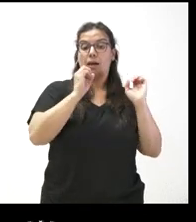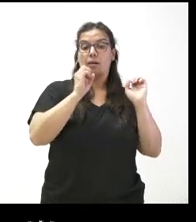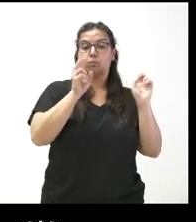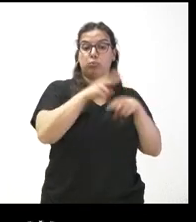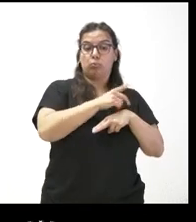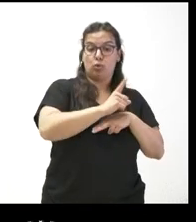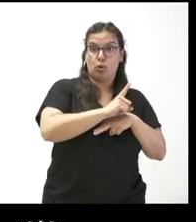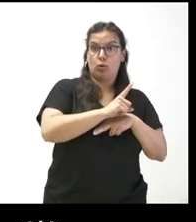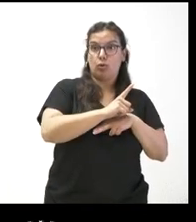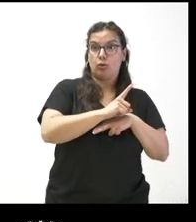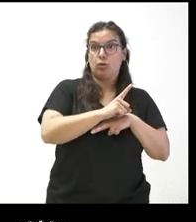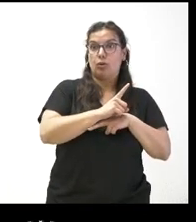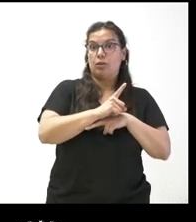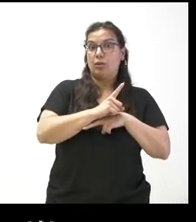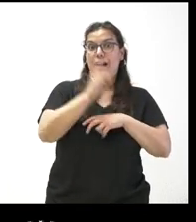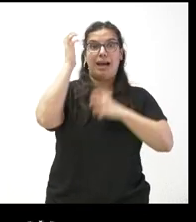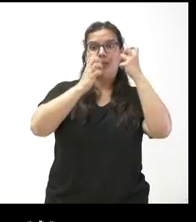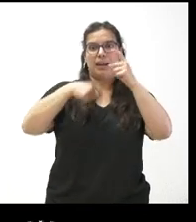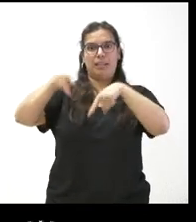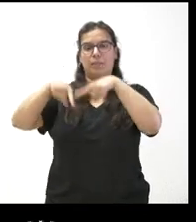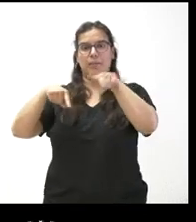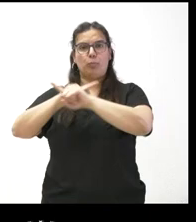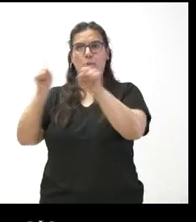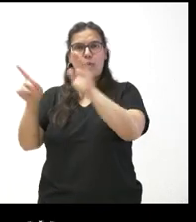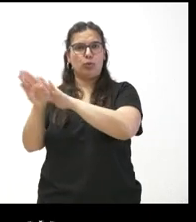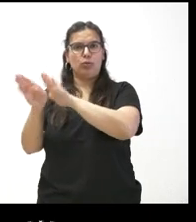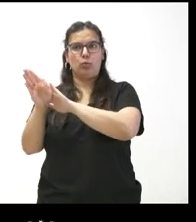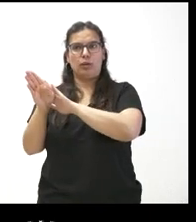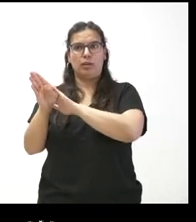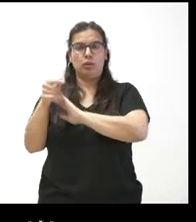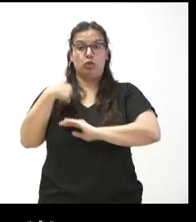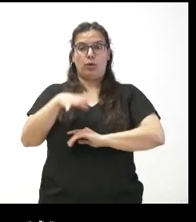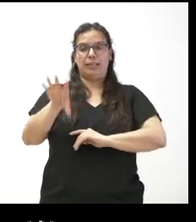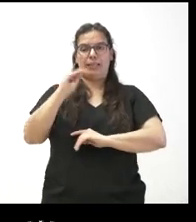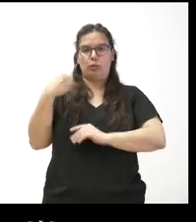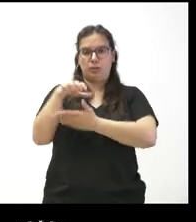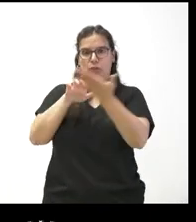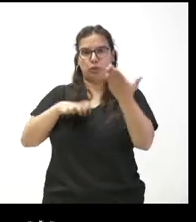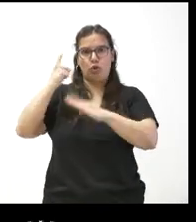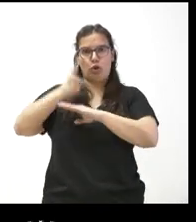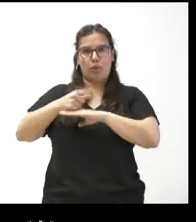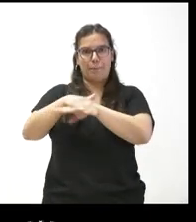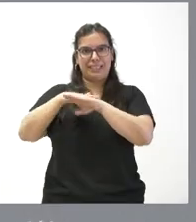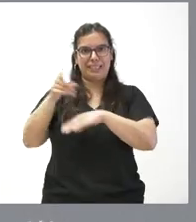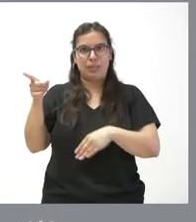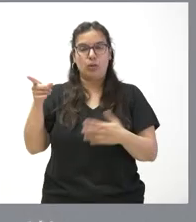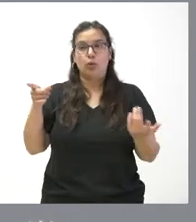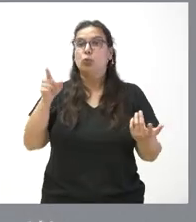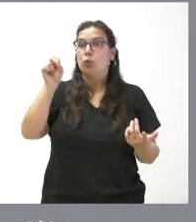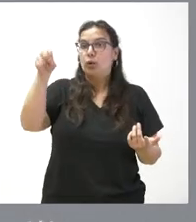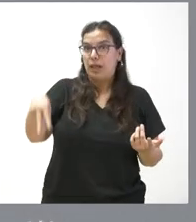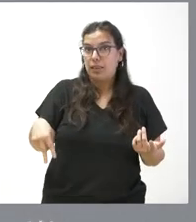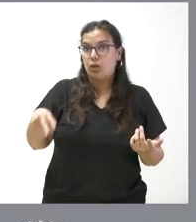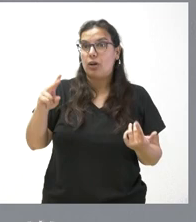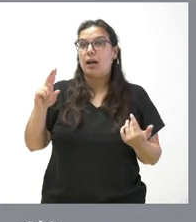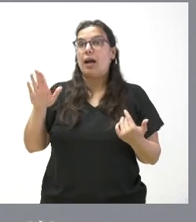se va a seguir prohibiendo el movimiento de animales. Esto es lo que yo entiendo de lo que dice la orden ministerial. Pues tiene usted razón hasta el por tanto,